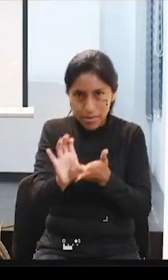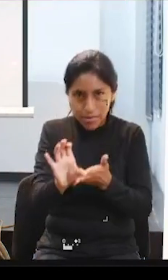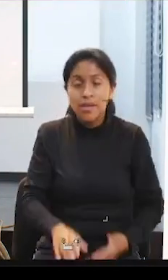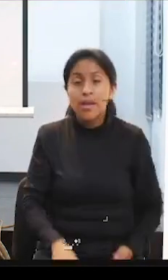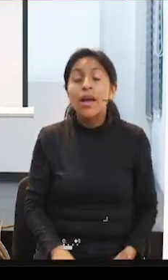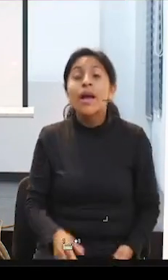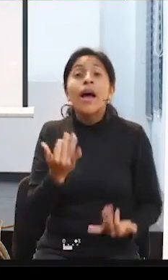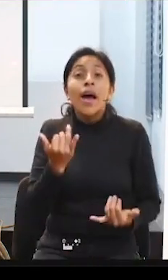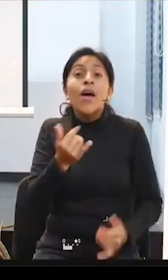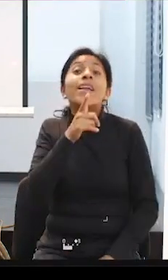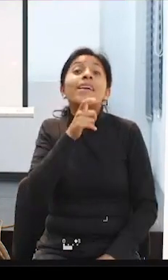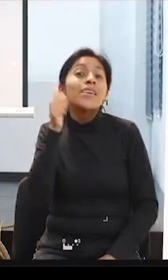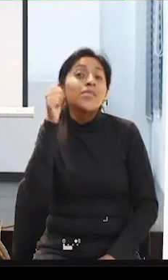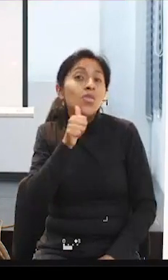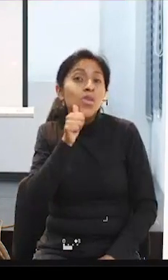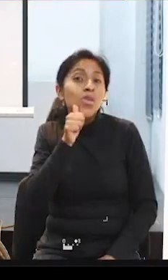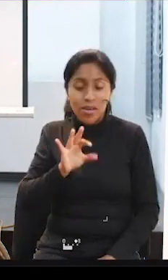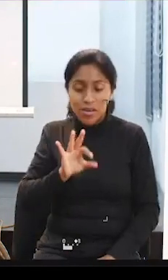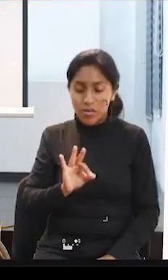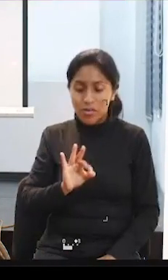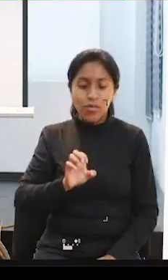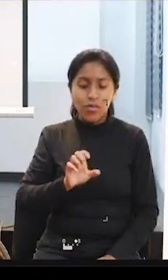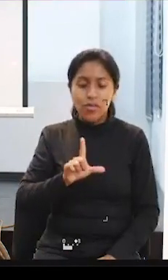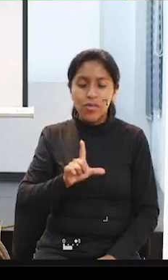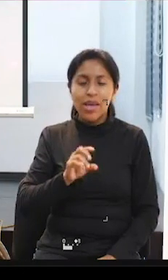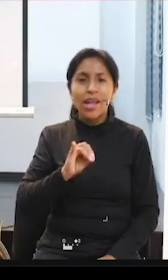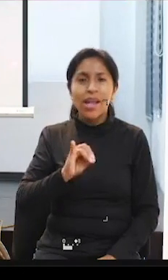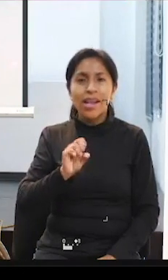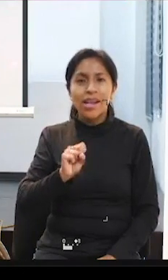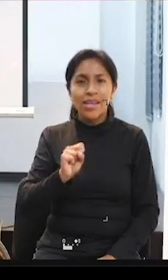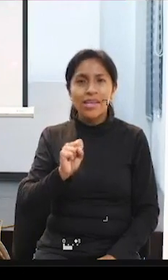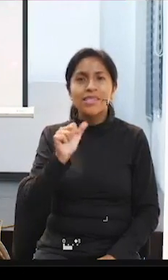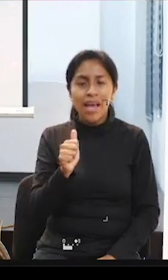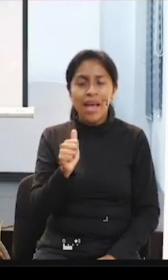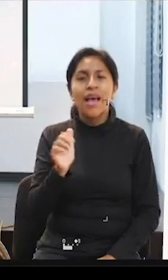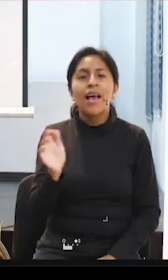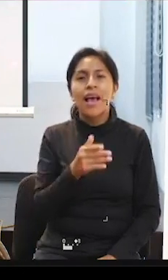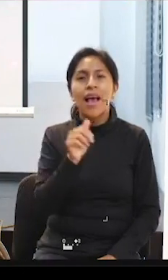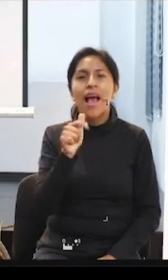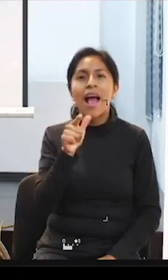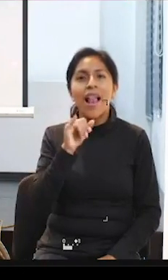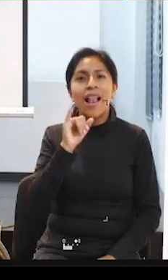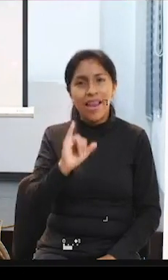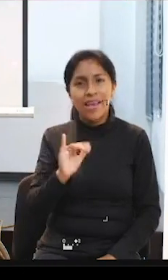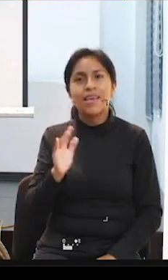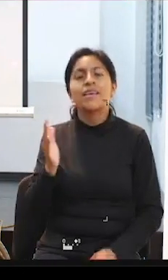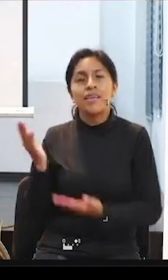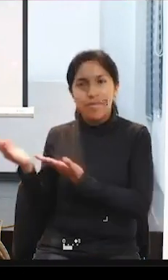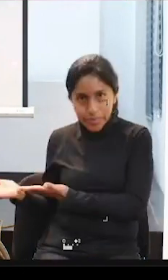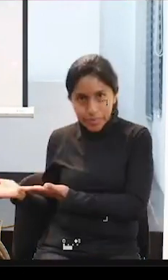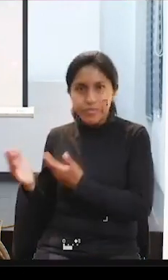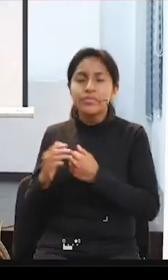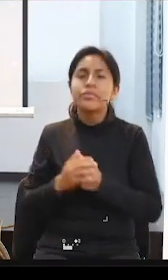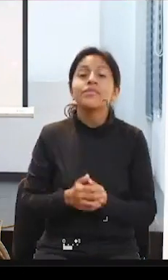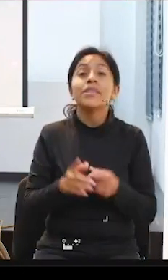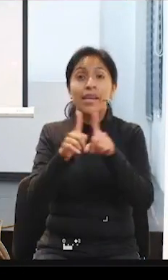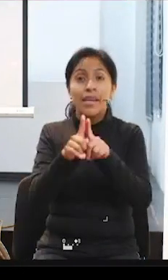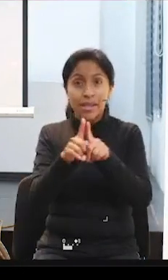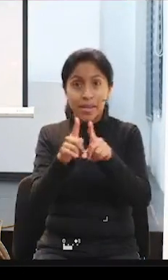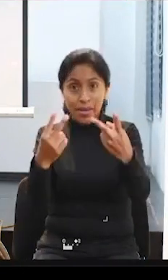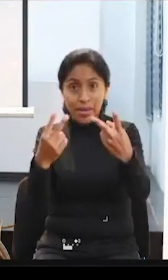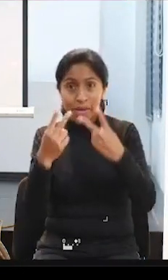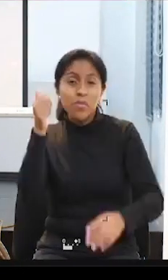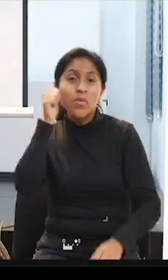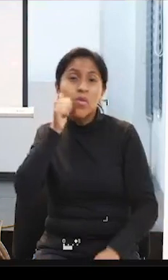aquí en sala Felisa Ali, a quien muchos ya conocéis y a quienes podéis ver en pantalla Wendy Patricia